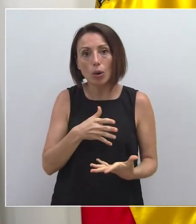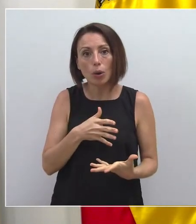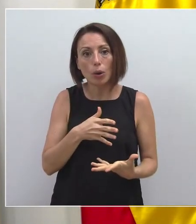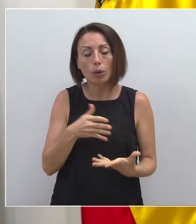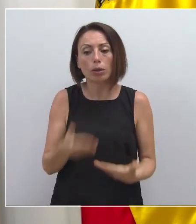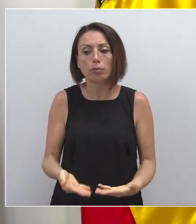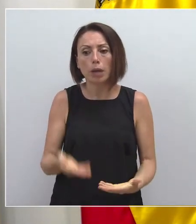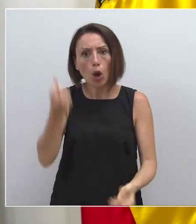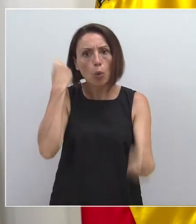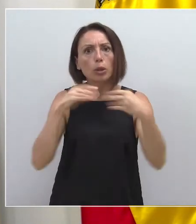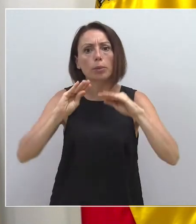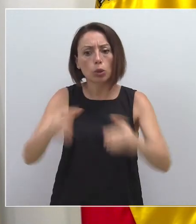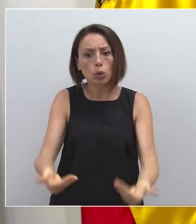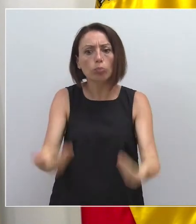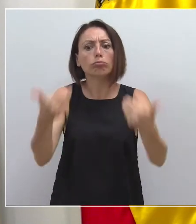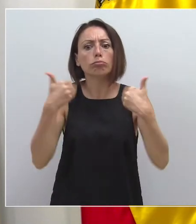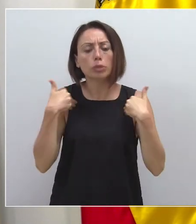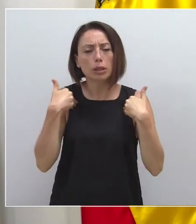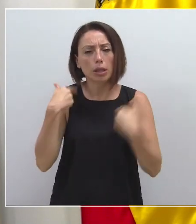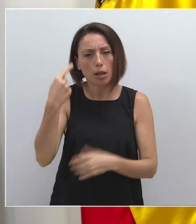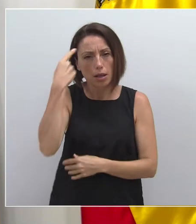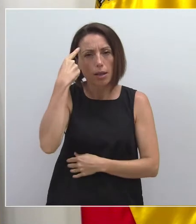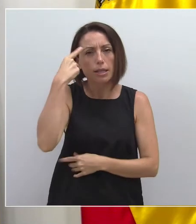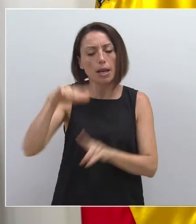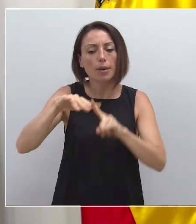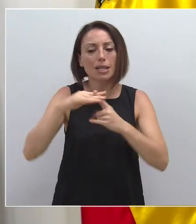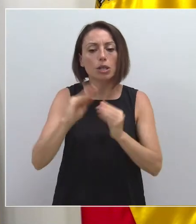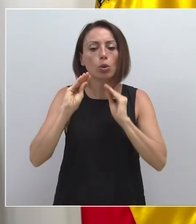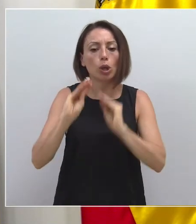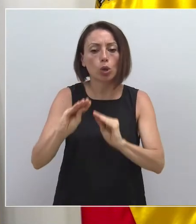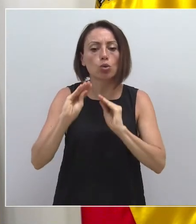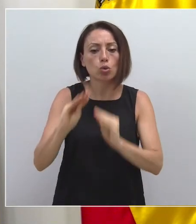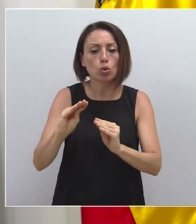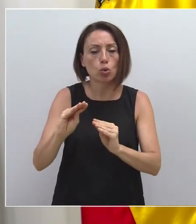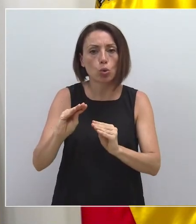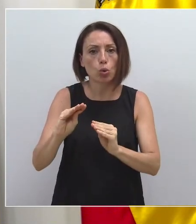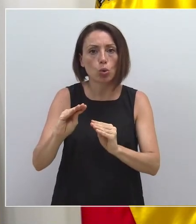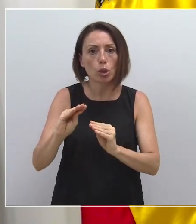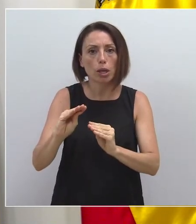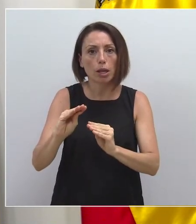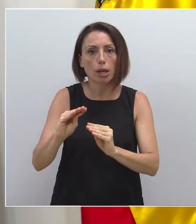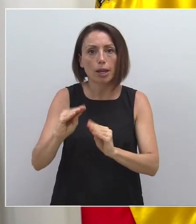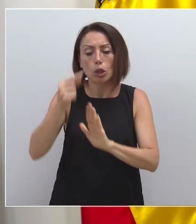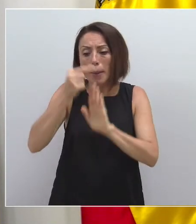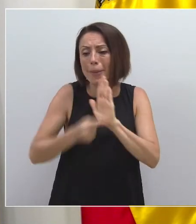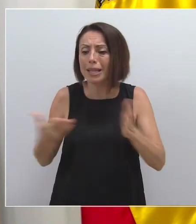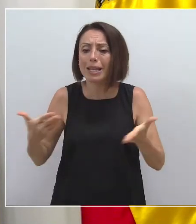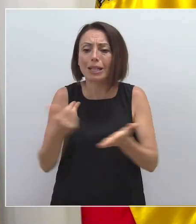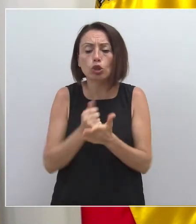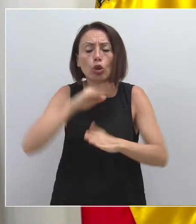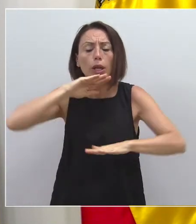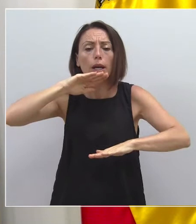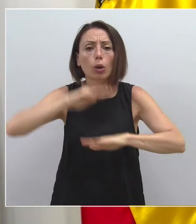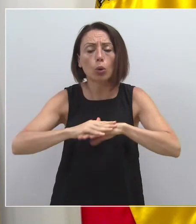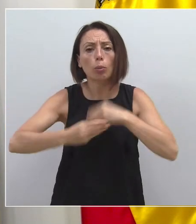responsablemente. Es consciente de su situación y está ejerciendo todas las medidas para